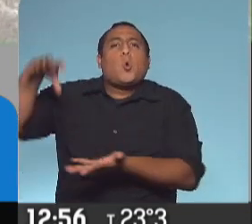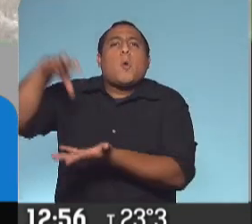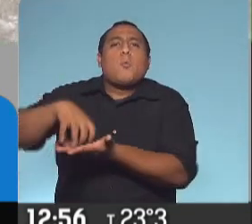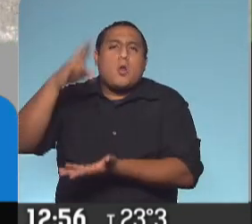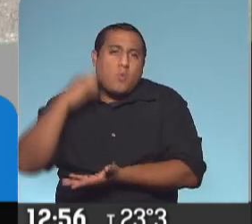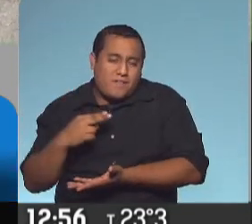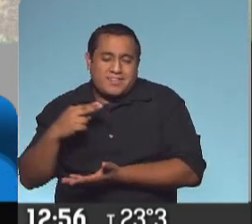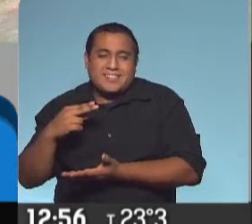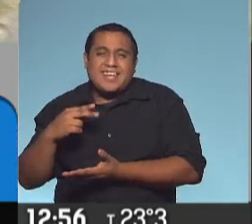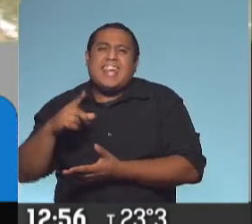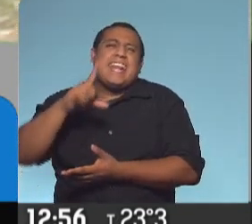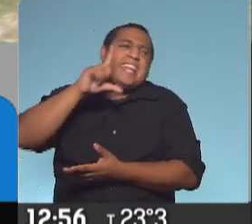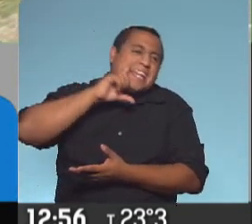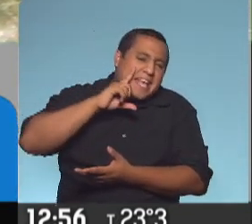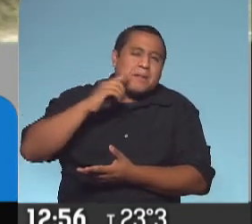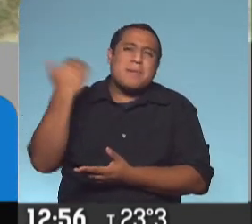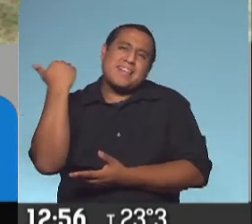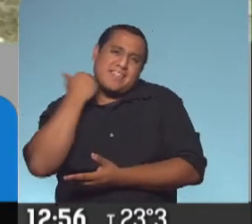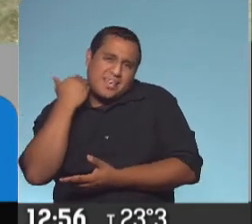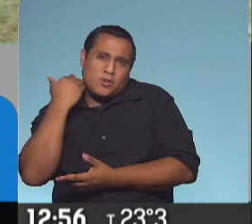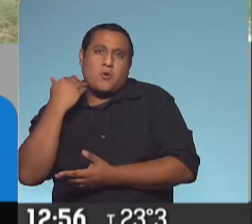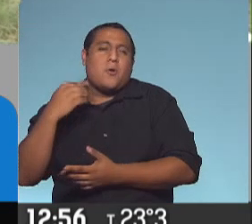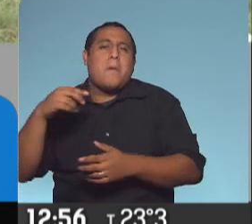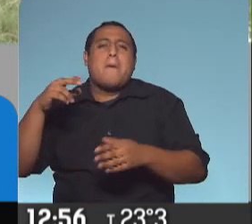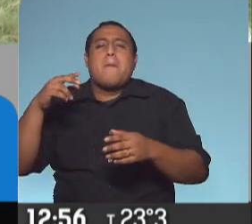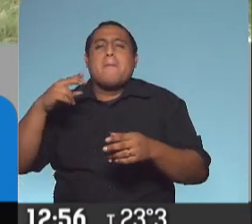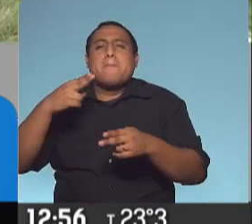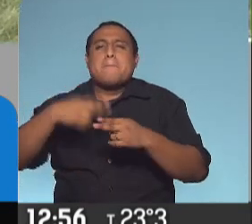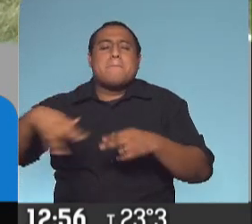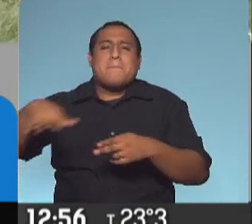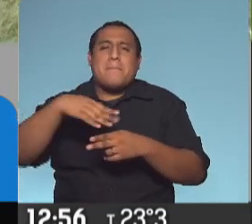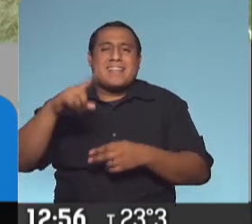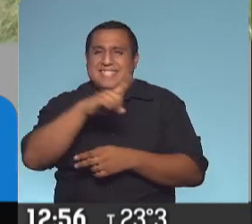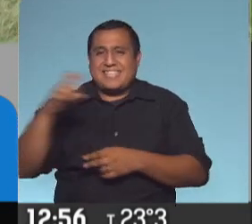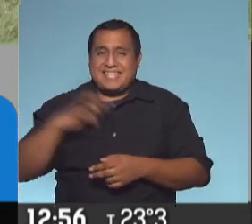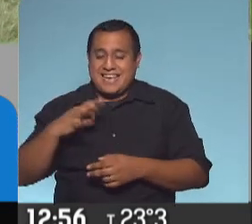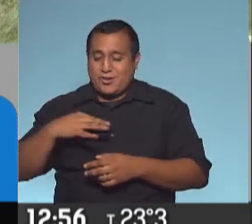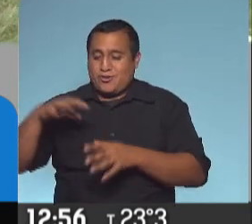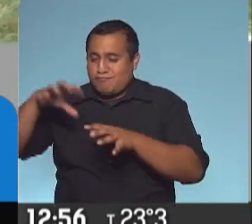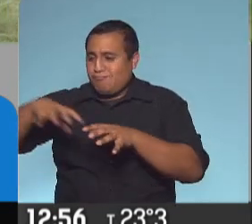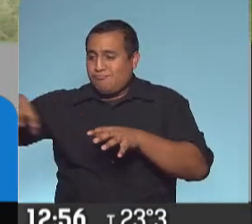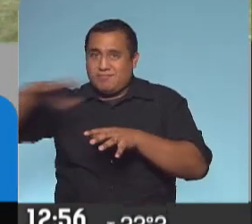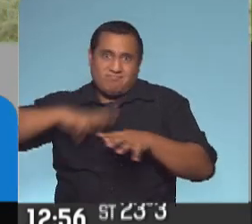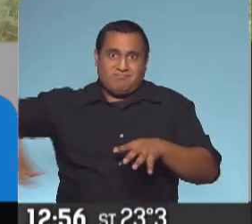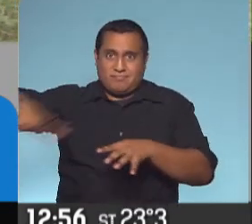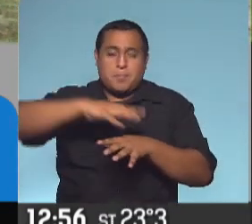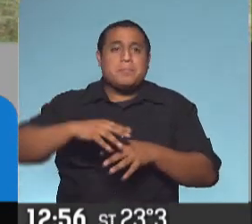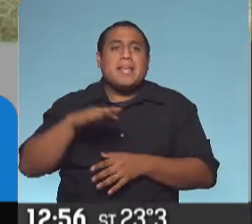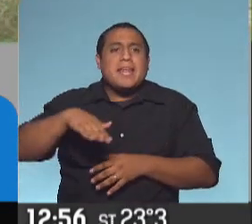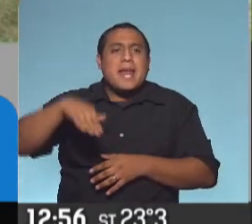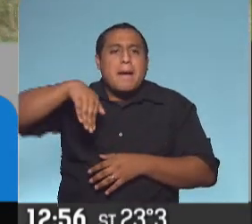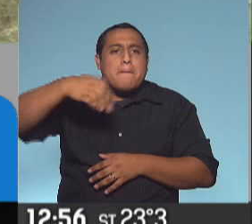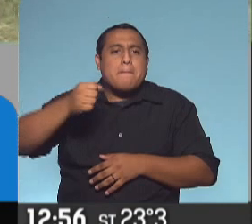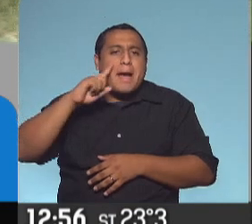Liniers, Mataderos y Parque Centenario. ¿Por qué? Porque ustedes lo decían, May, a 7 años, desapareció